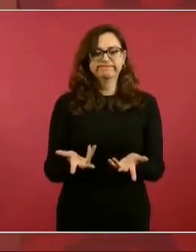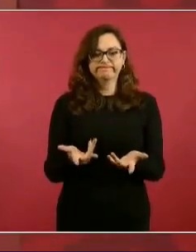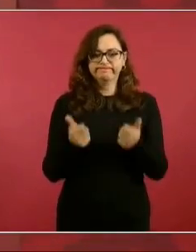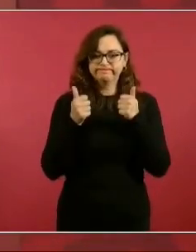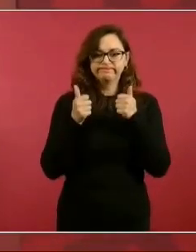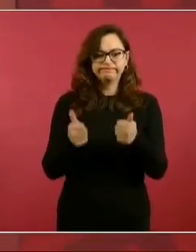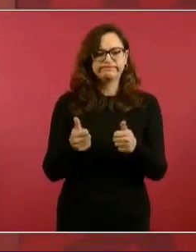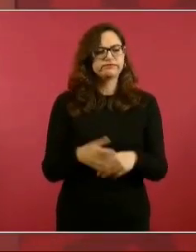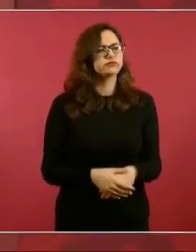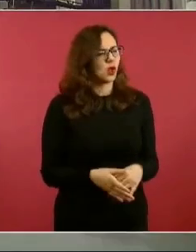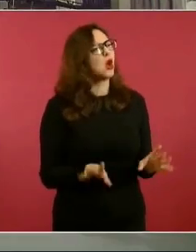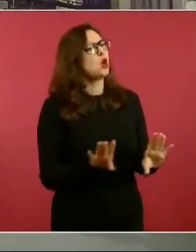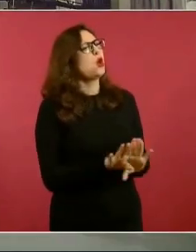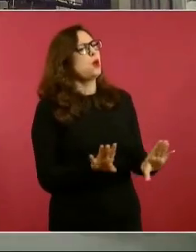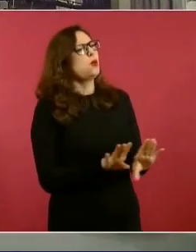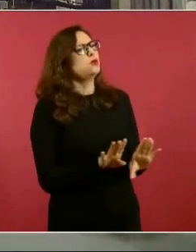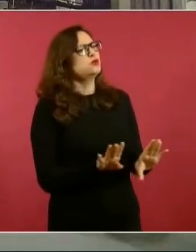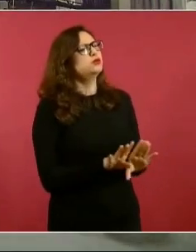¿Cómo se reforzaría?